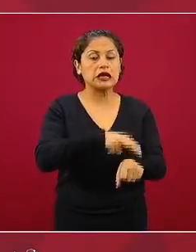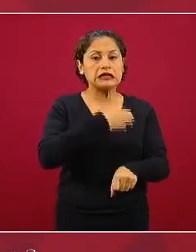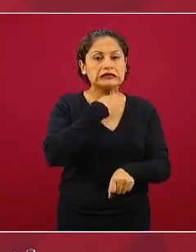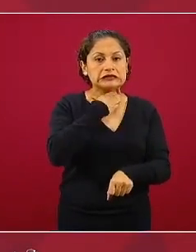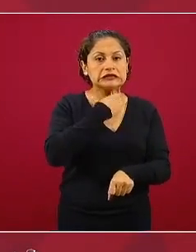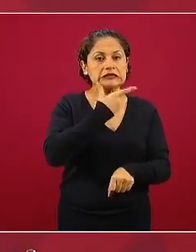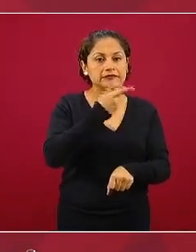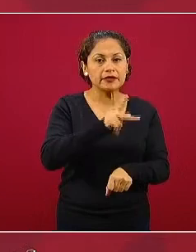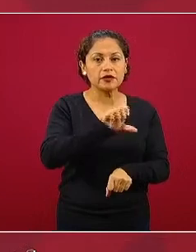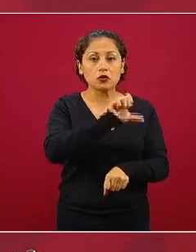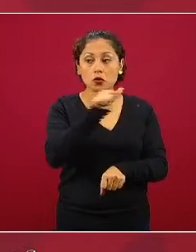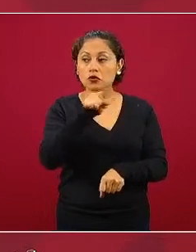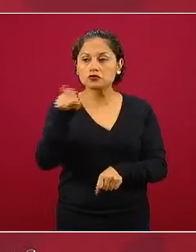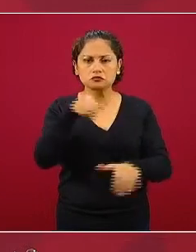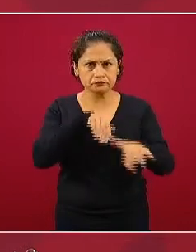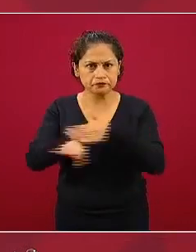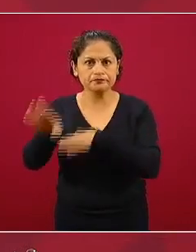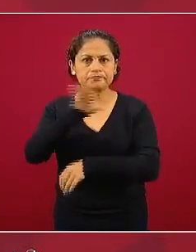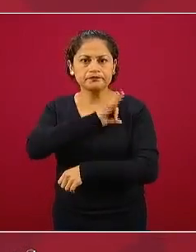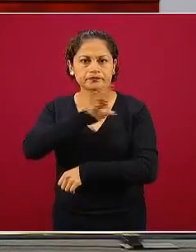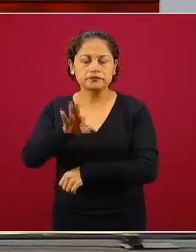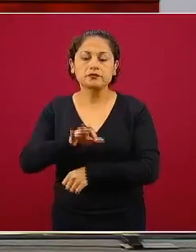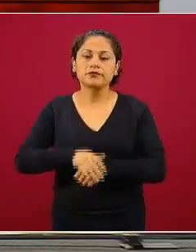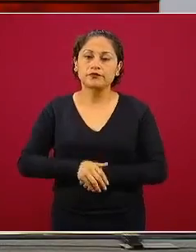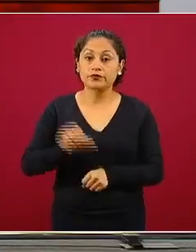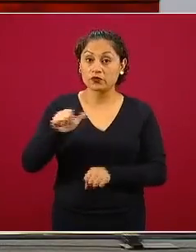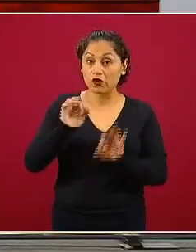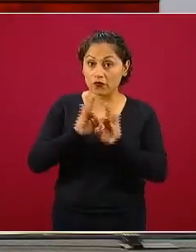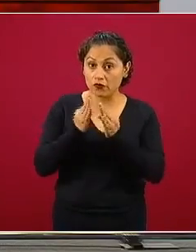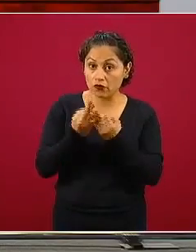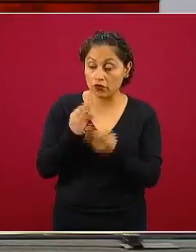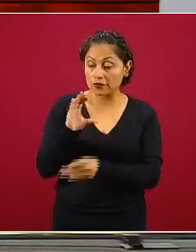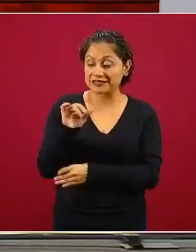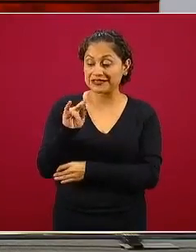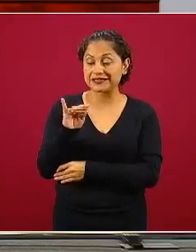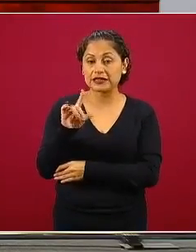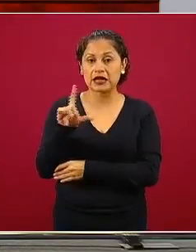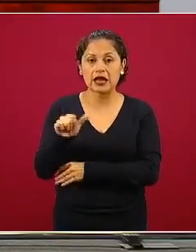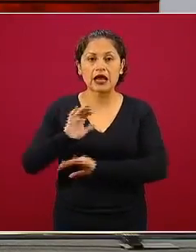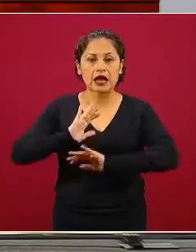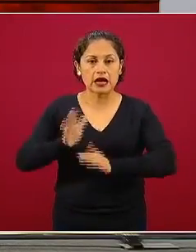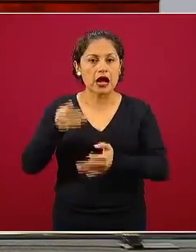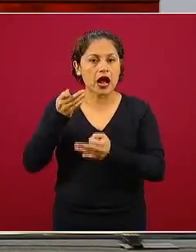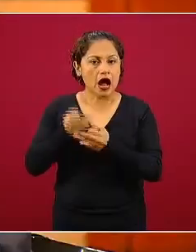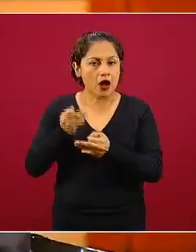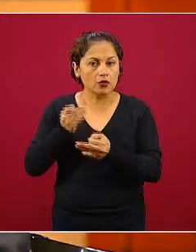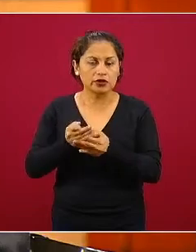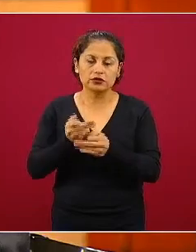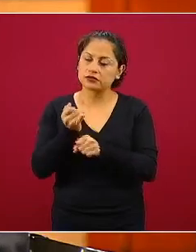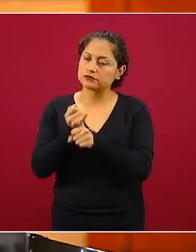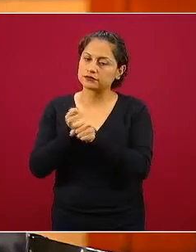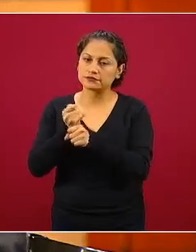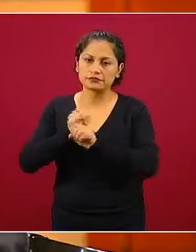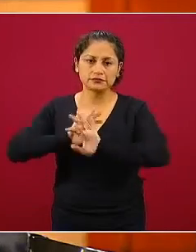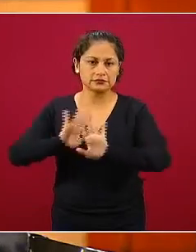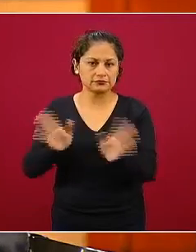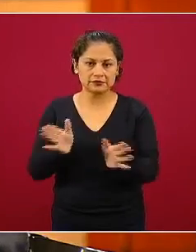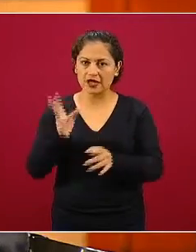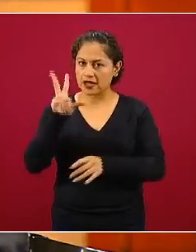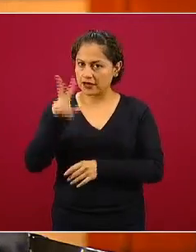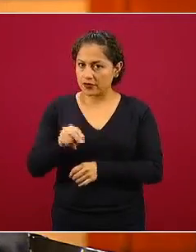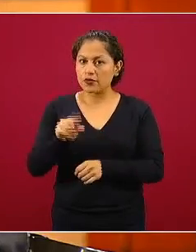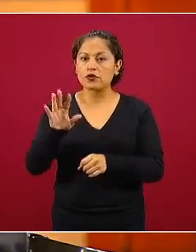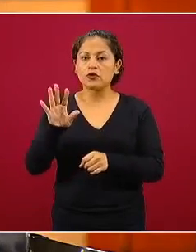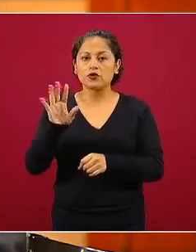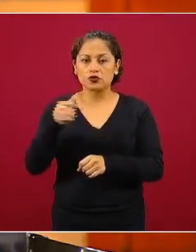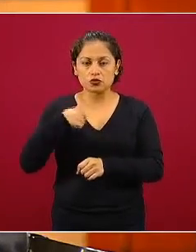otras y el modelo sentinela no es operativo por varias razones hemos mencionado algunas nuevamente las